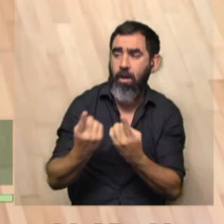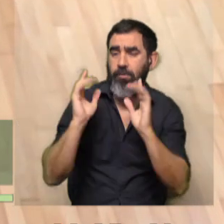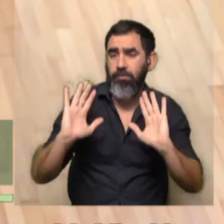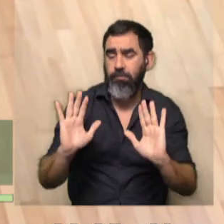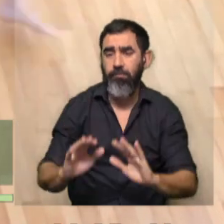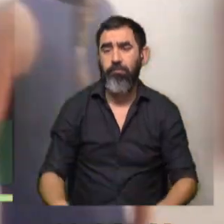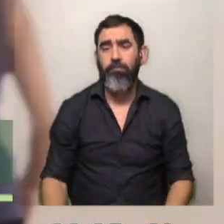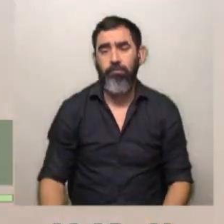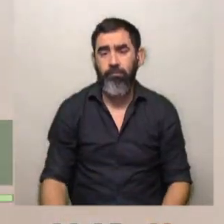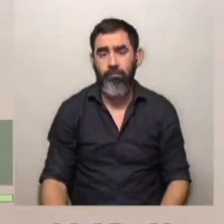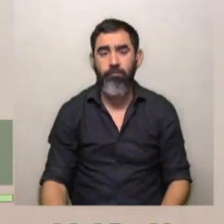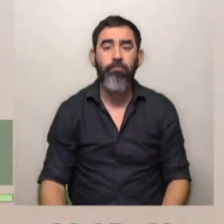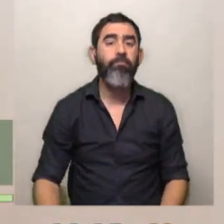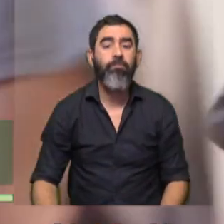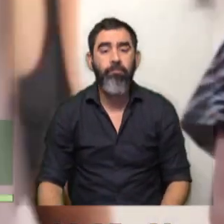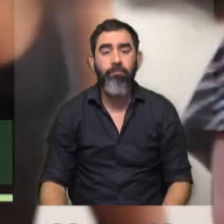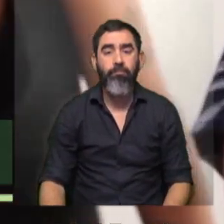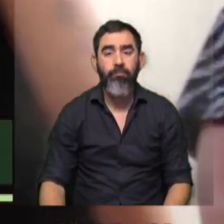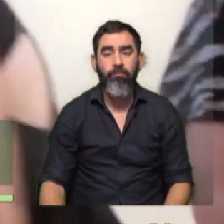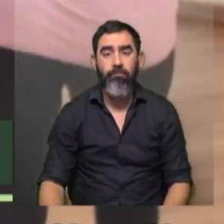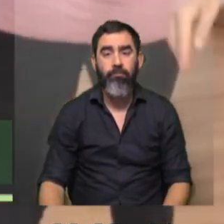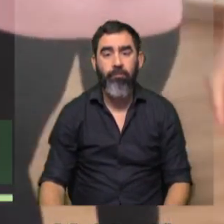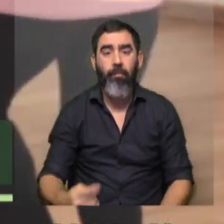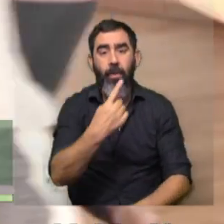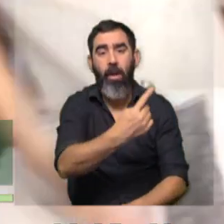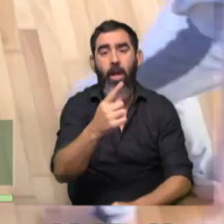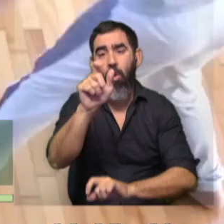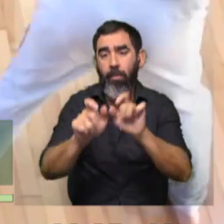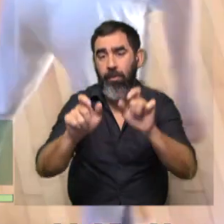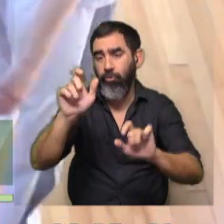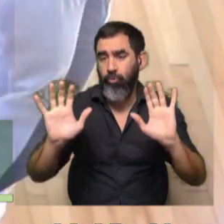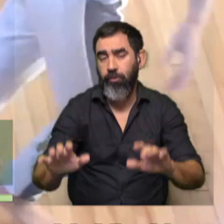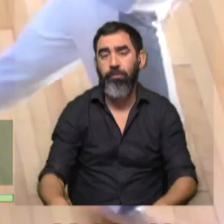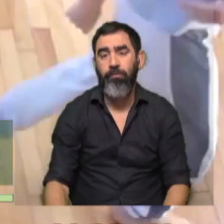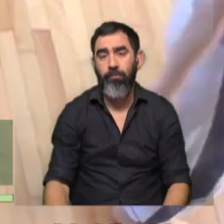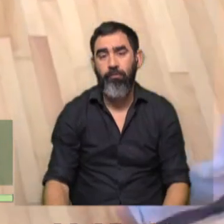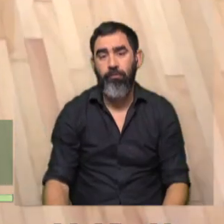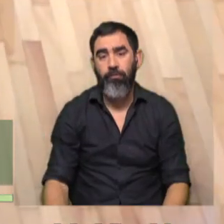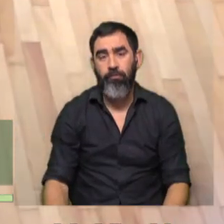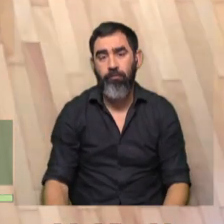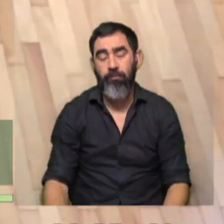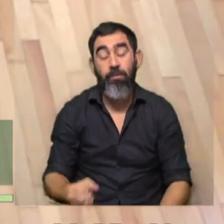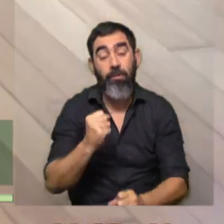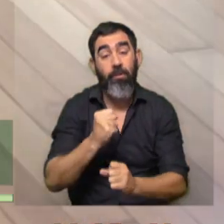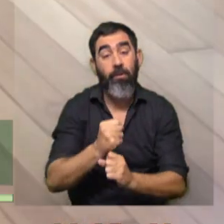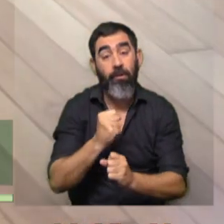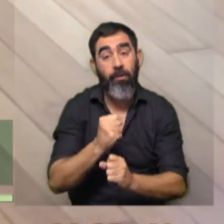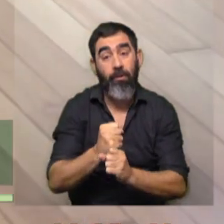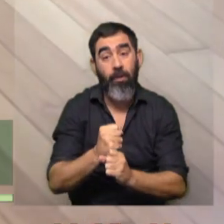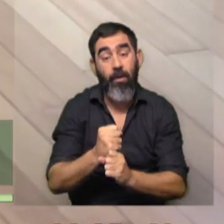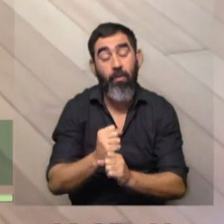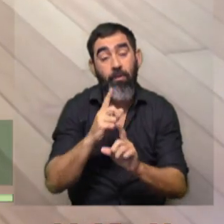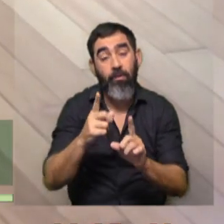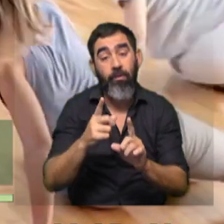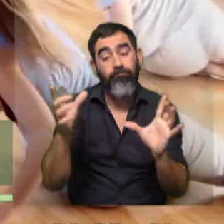desde la particularidad y desde la luminosidad de cada persona. Entonces es un trabajo y una